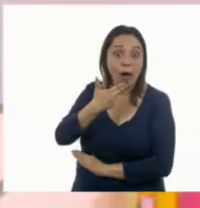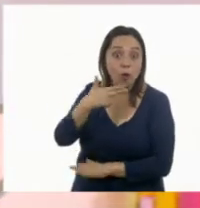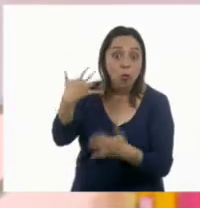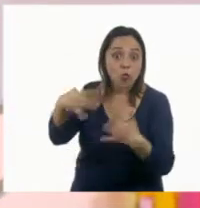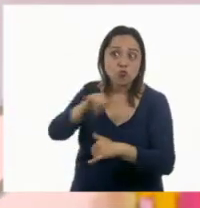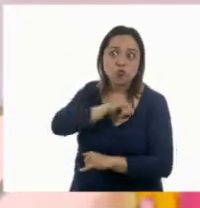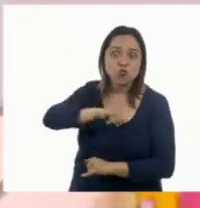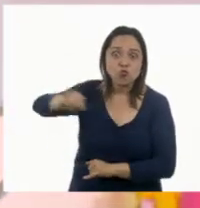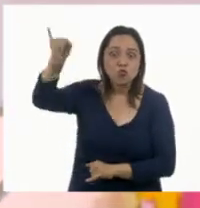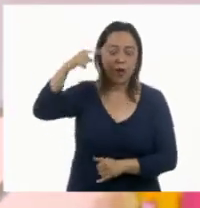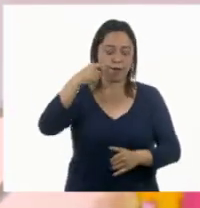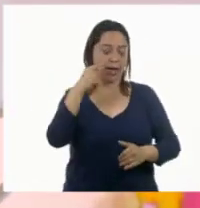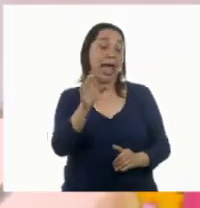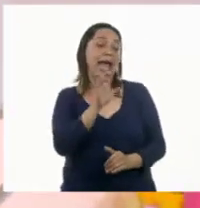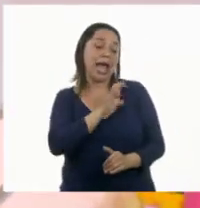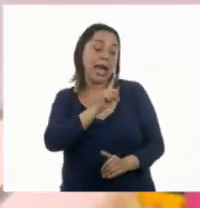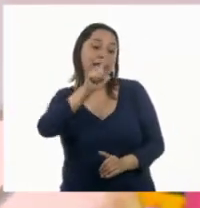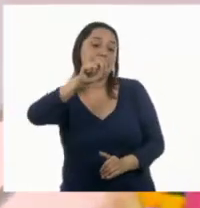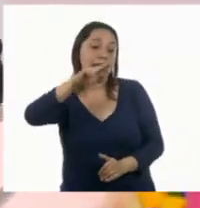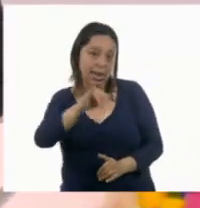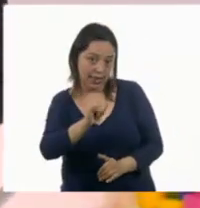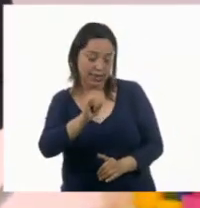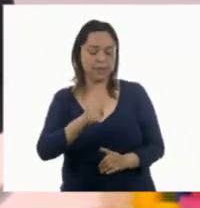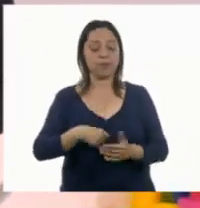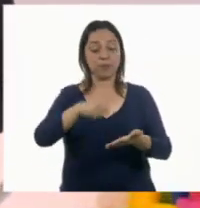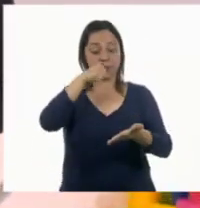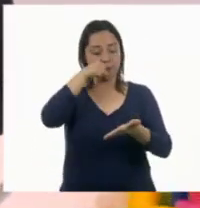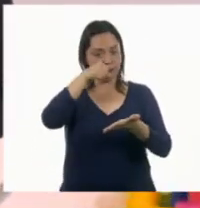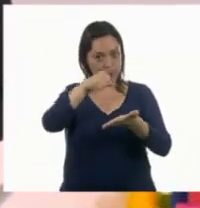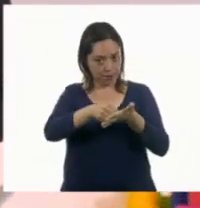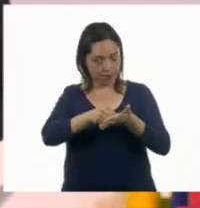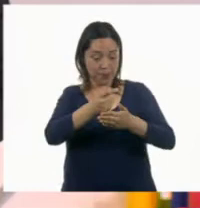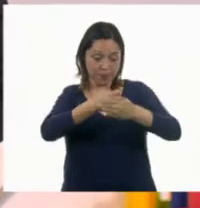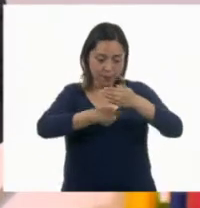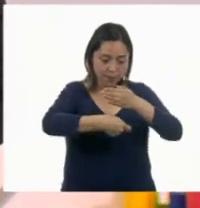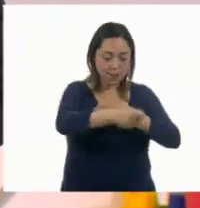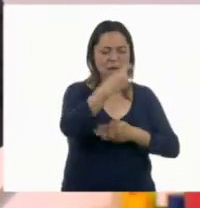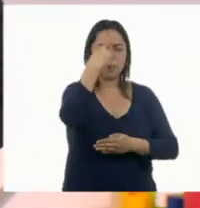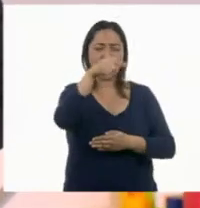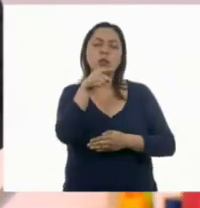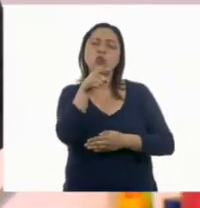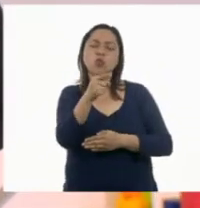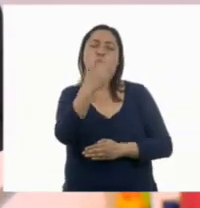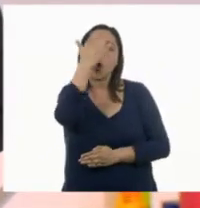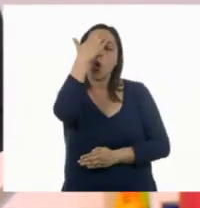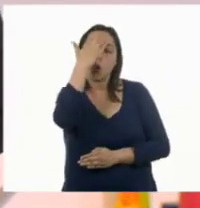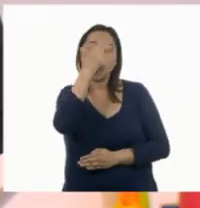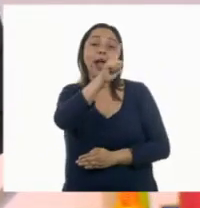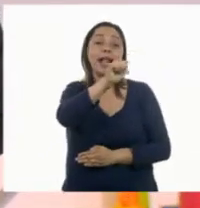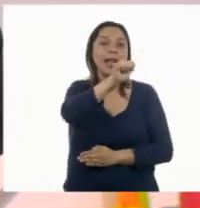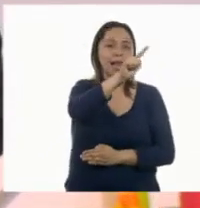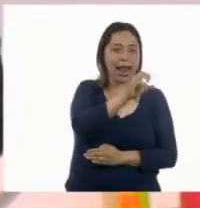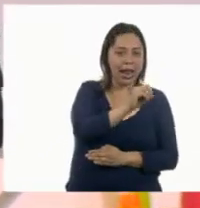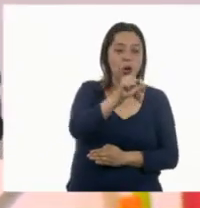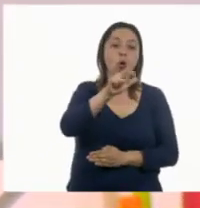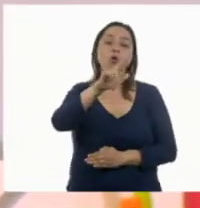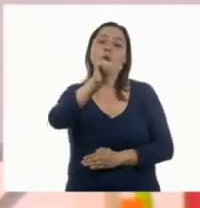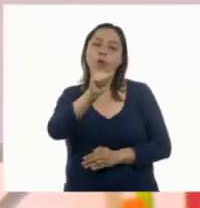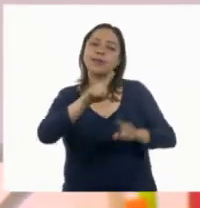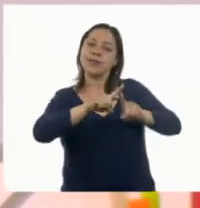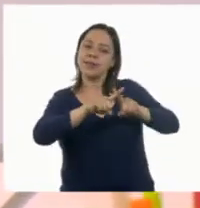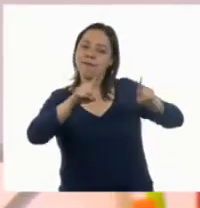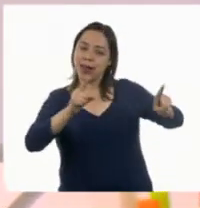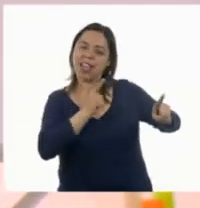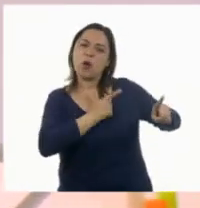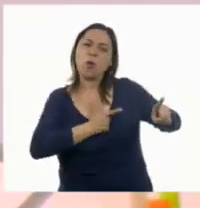Dice, querida Leni, te mando esta carta para que conozcas algunos de los gustos de Lalo y Luis y